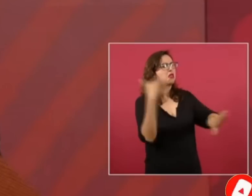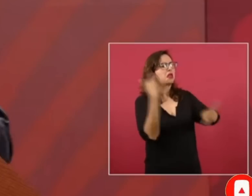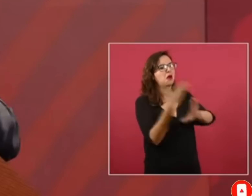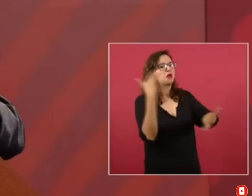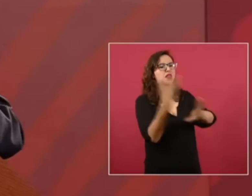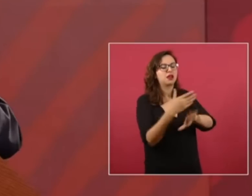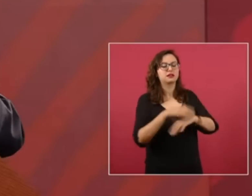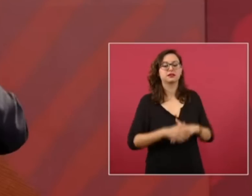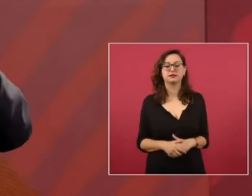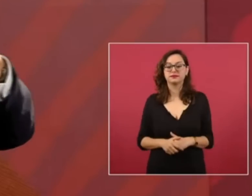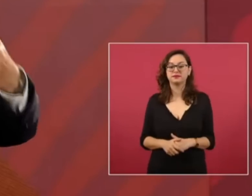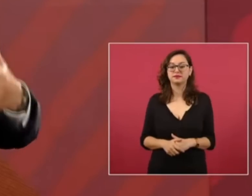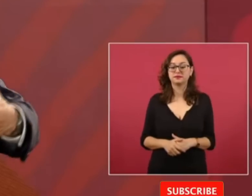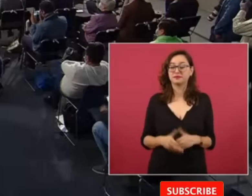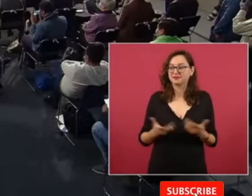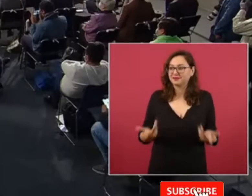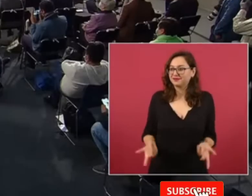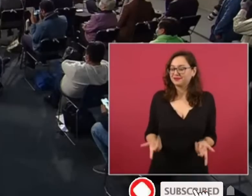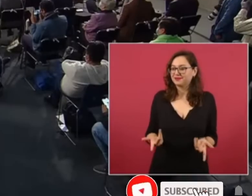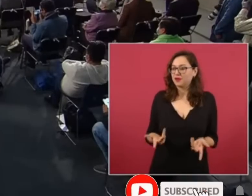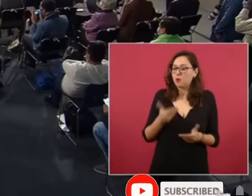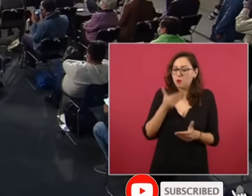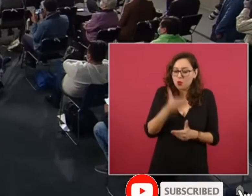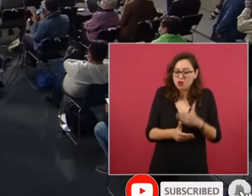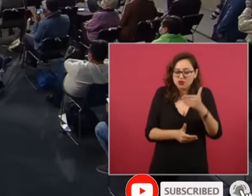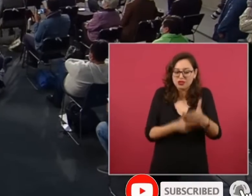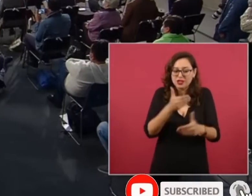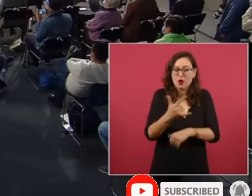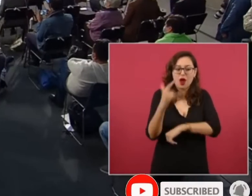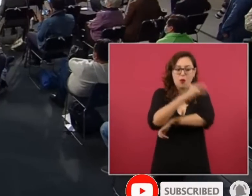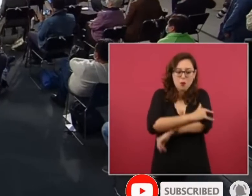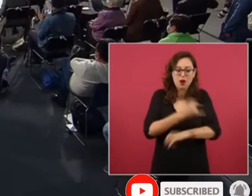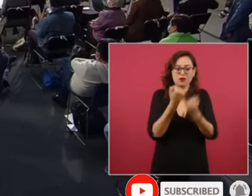como si no se necesitara un proceso